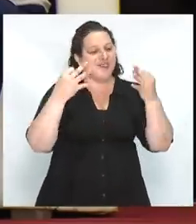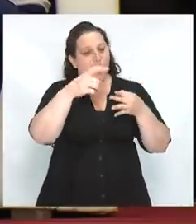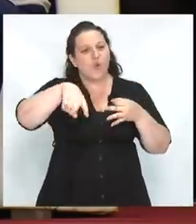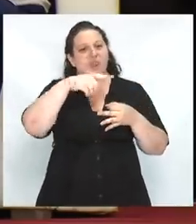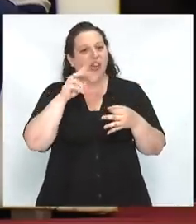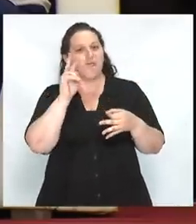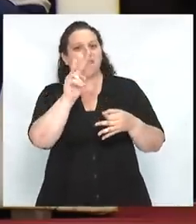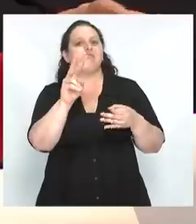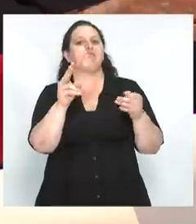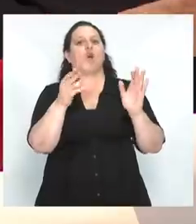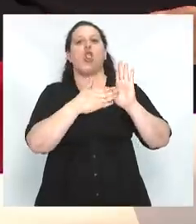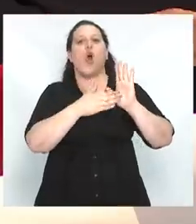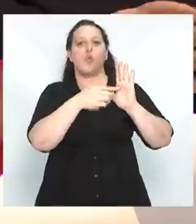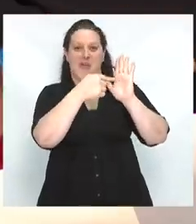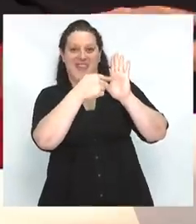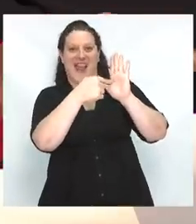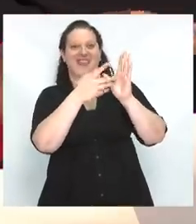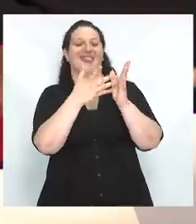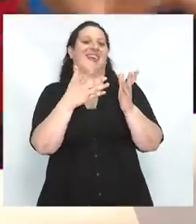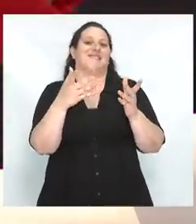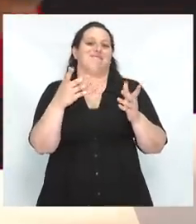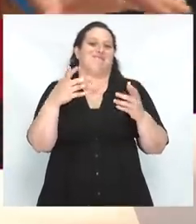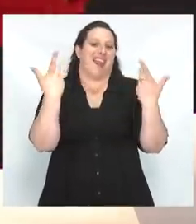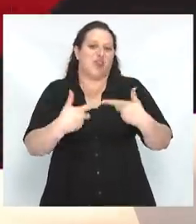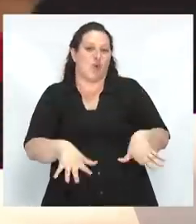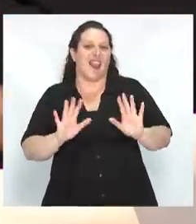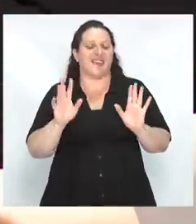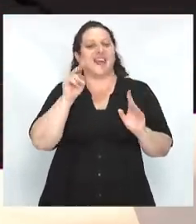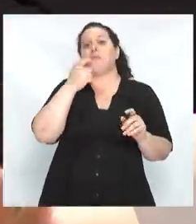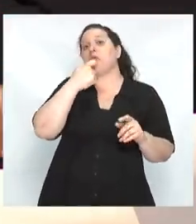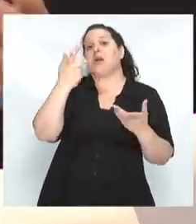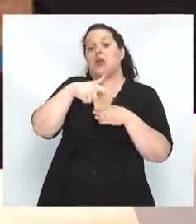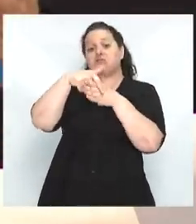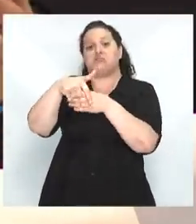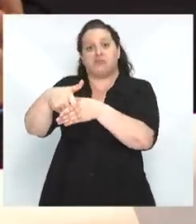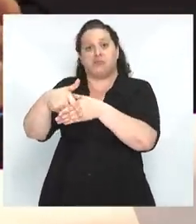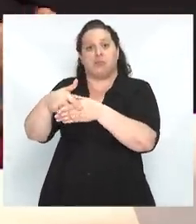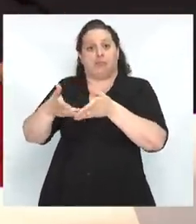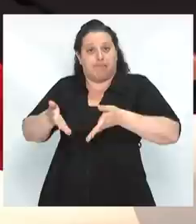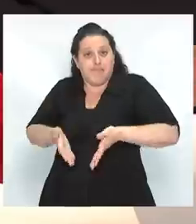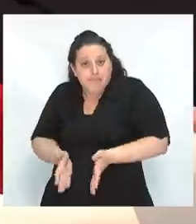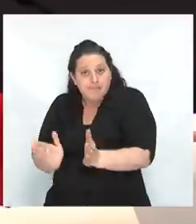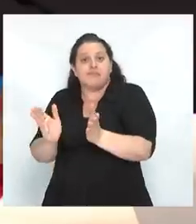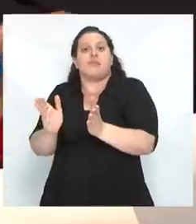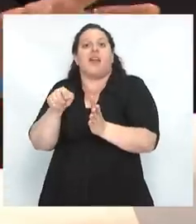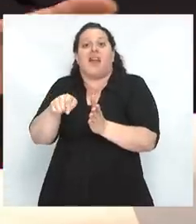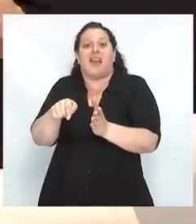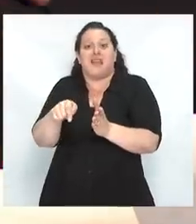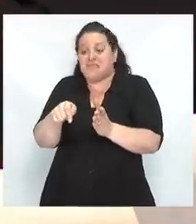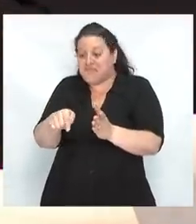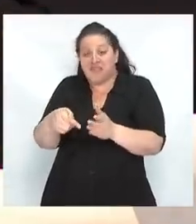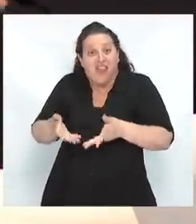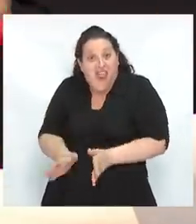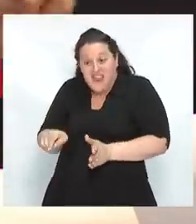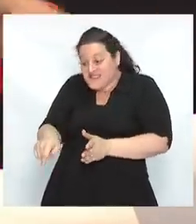la yegua pare a un potrillo y a los dos minutos se levanta y se va a dar una vuelta. O incluso una jirafa pare a una jirafita y la